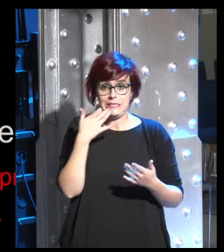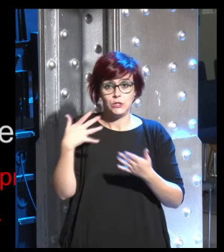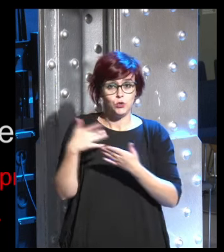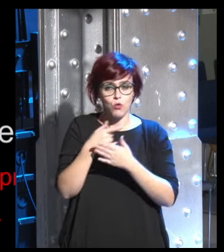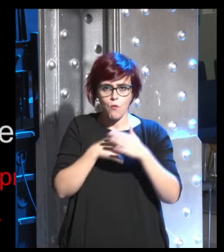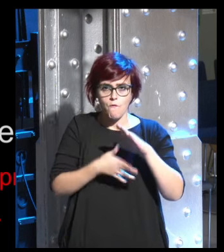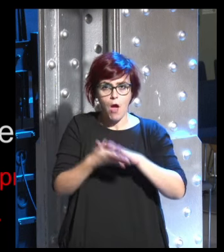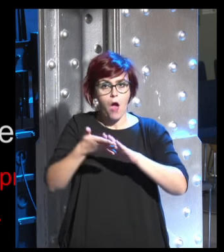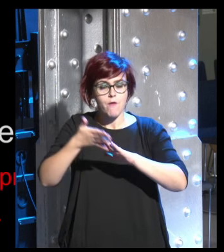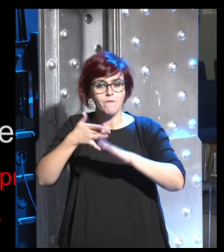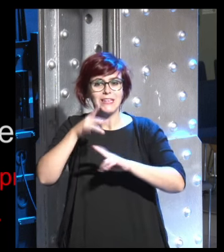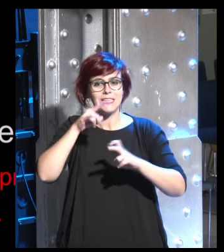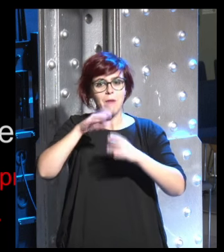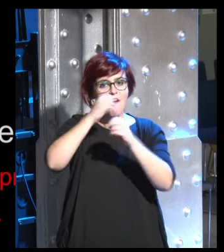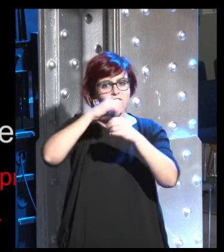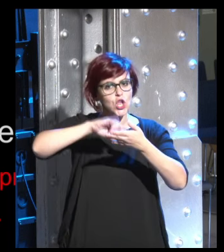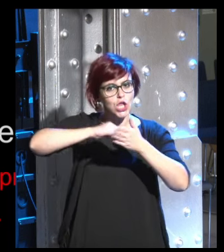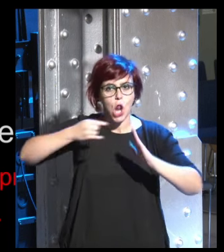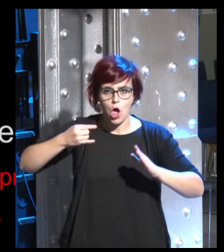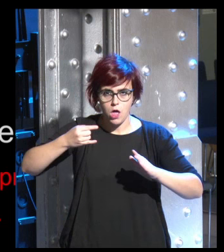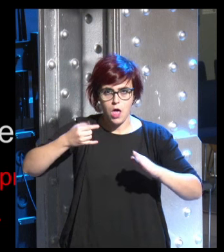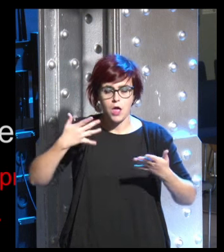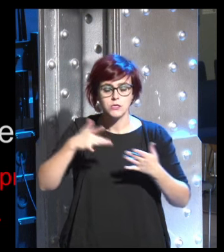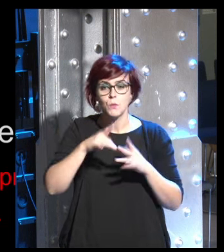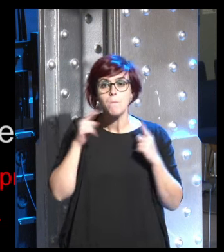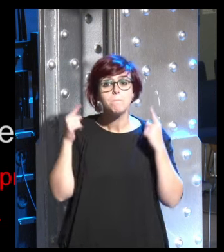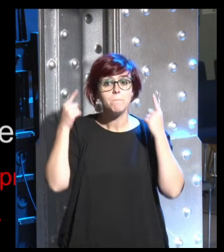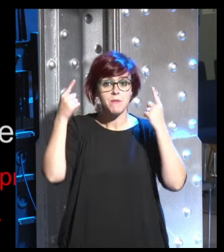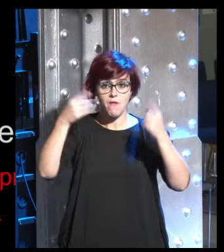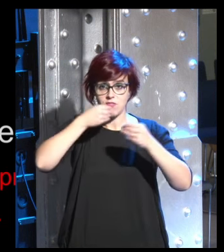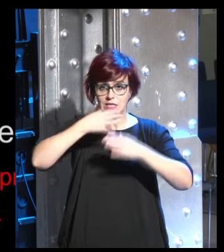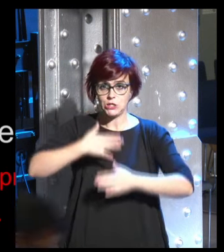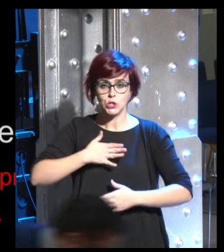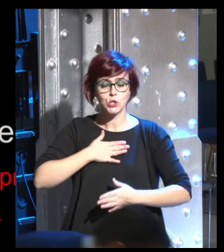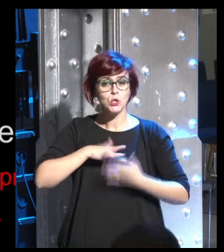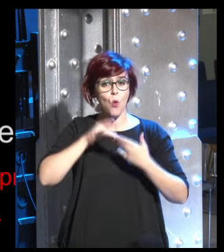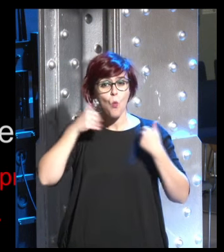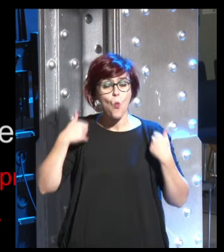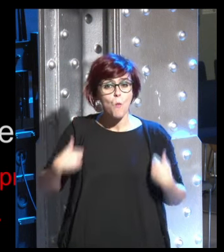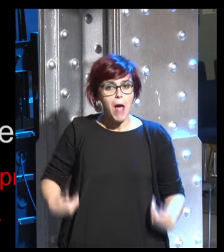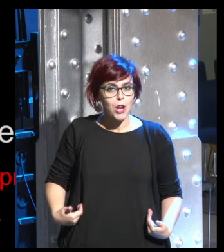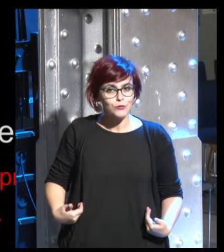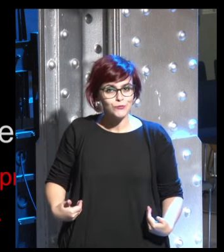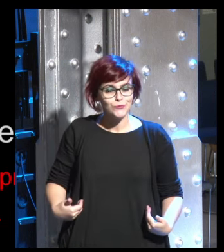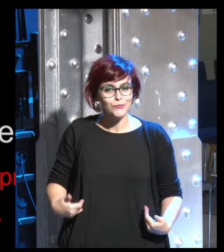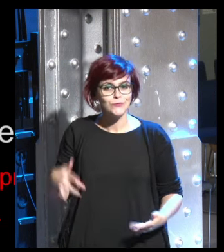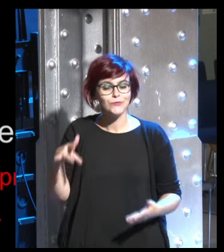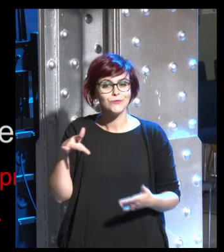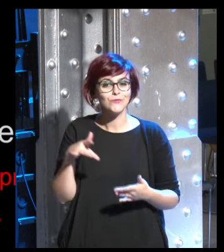estos adelantos en biotecnología es que por primera vez en la historia los seres humanos tendremos